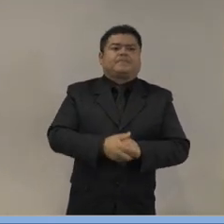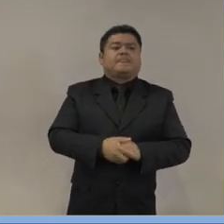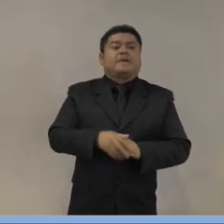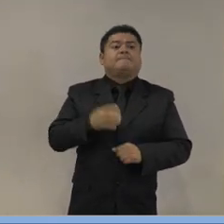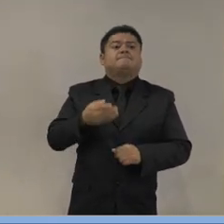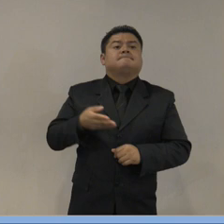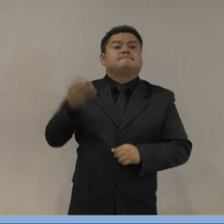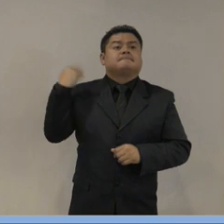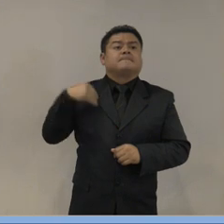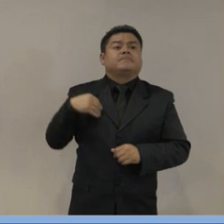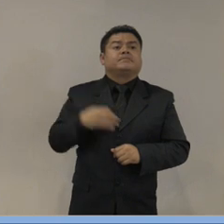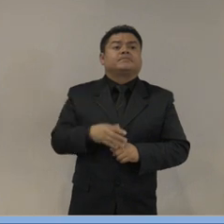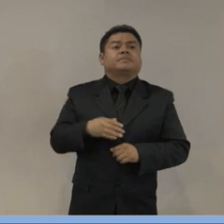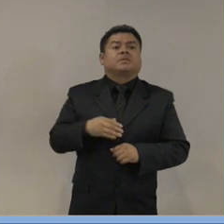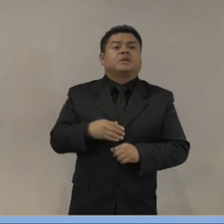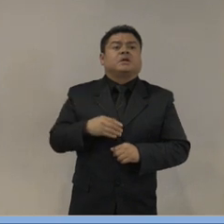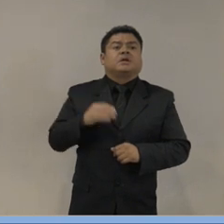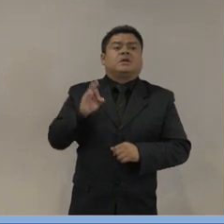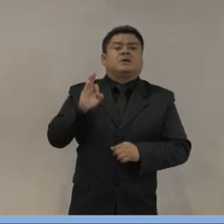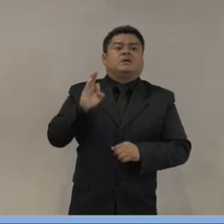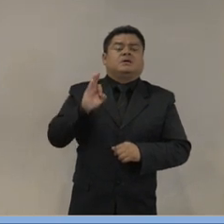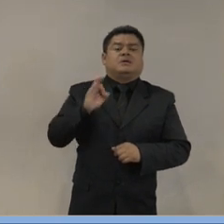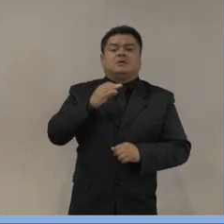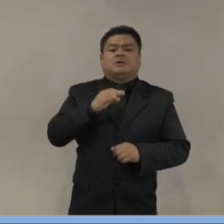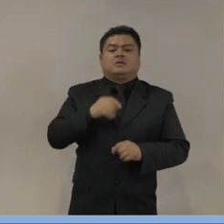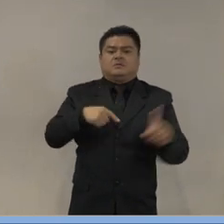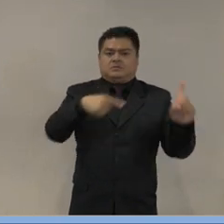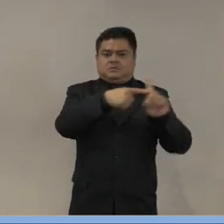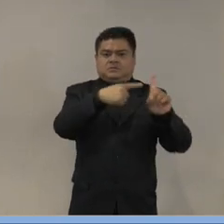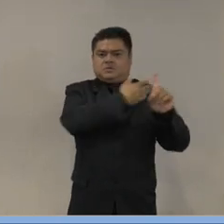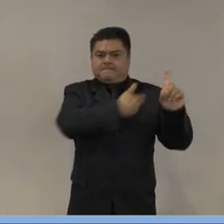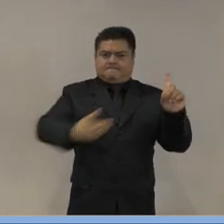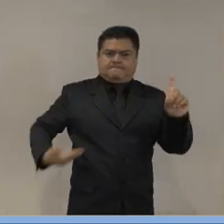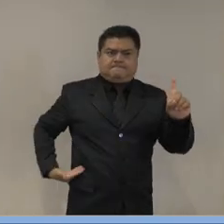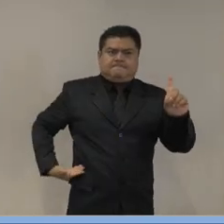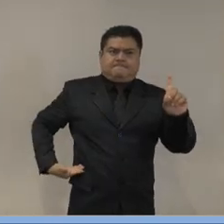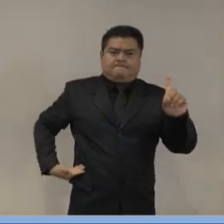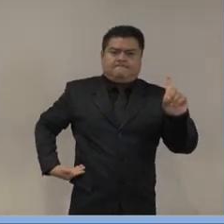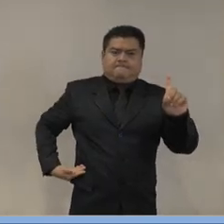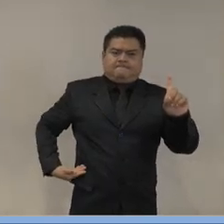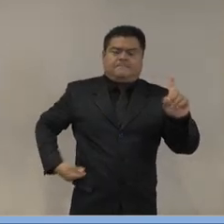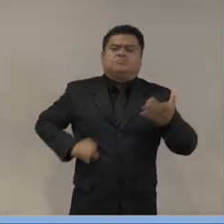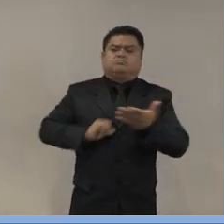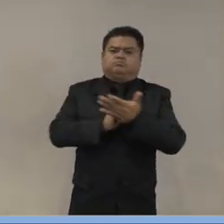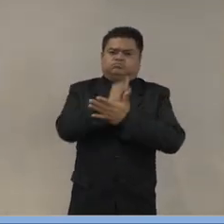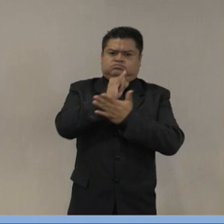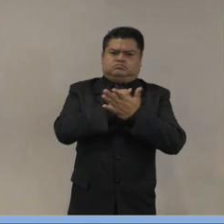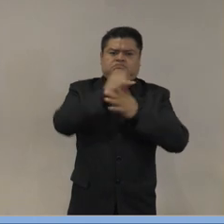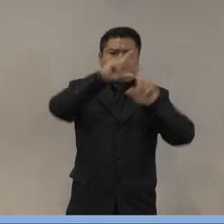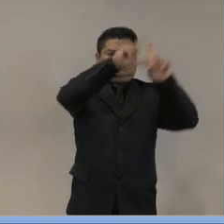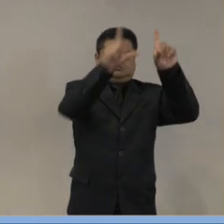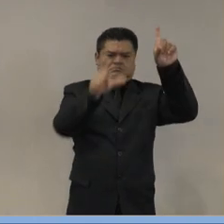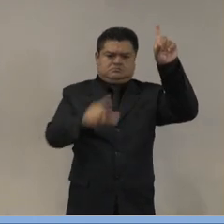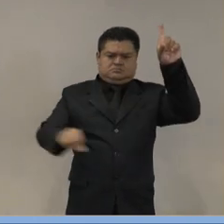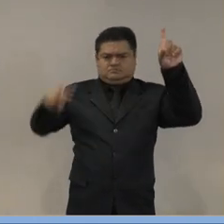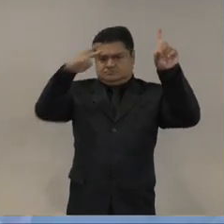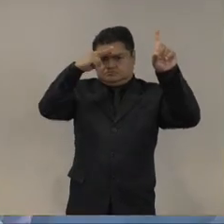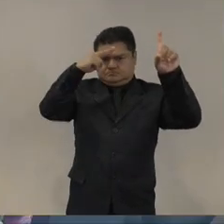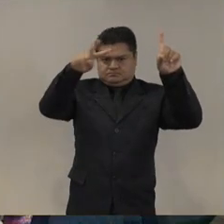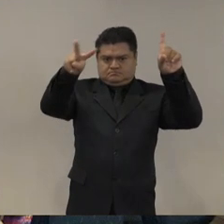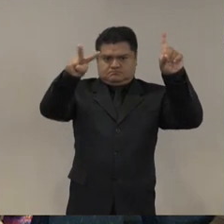decidió el despliegue masivo de Fuerzas Armadas en el territorio nacional en sus operativos conjuntos.